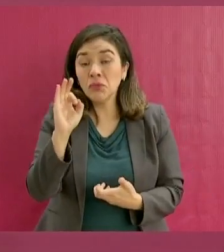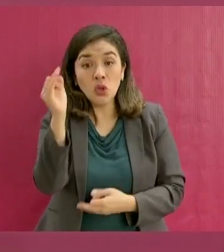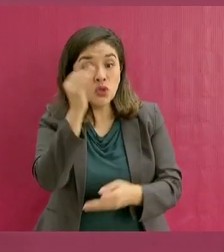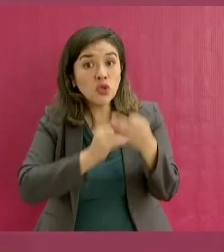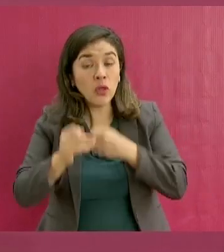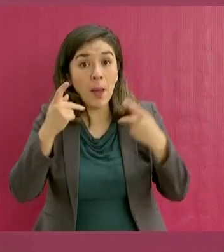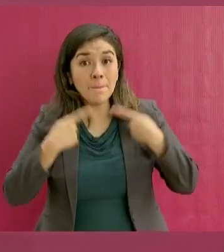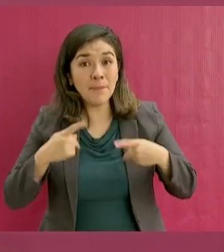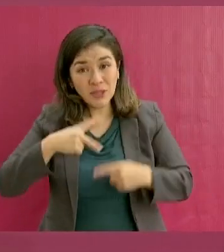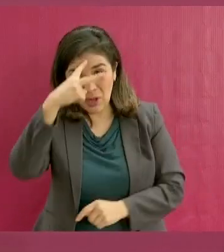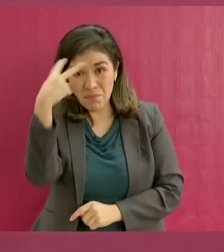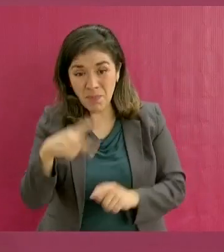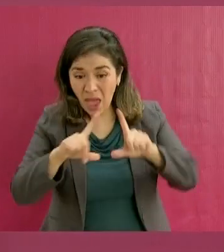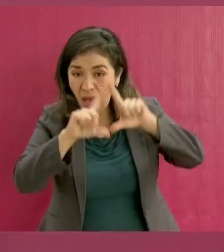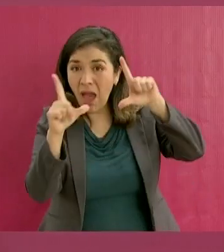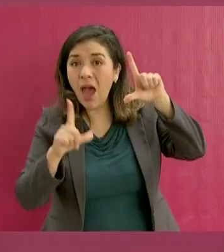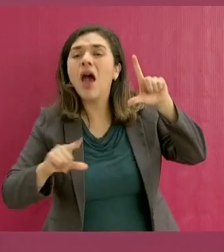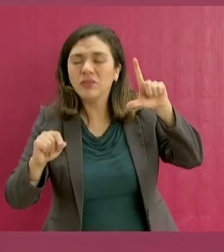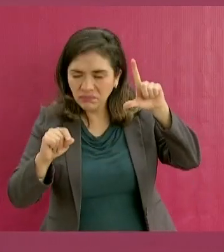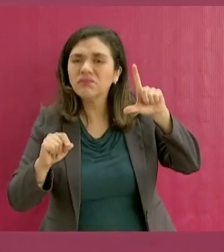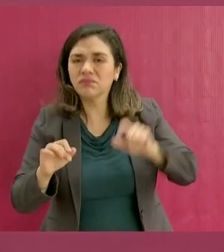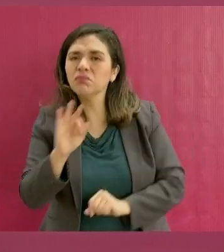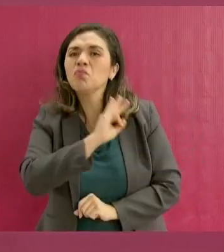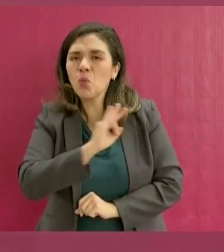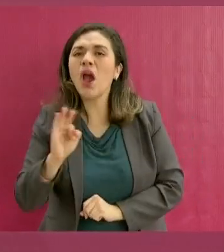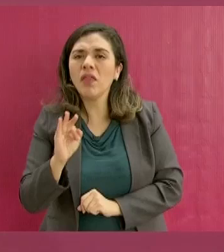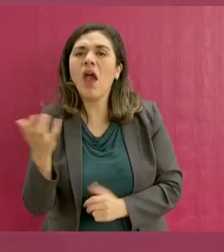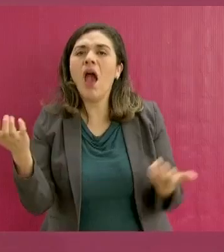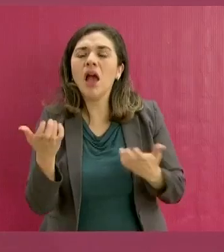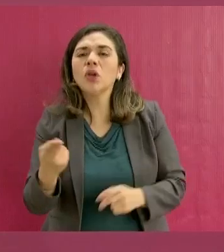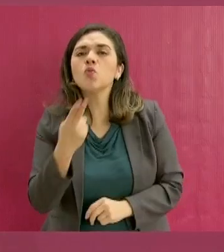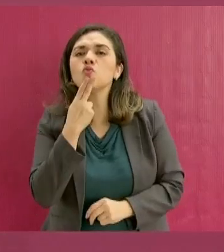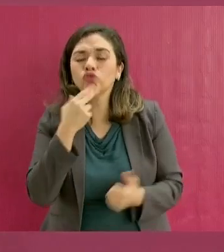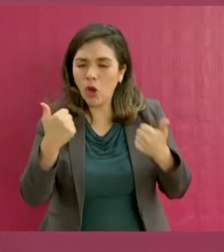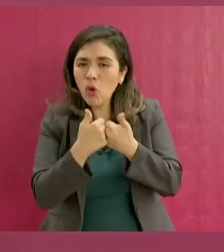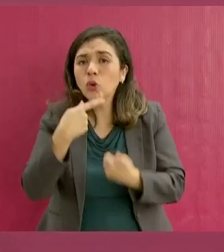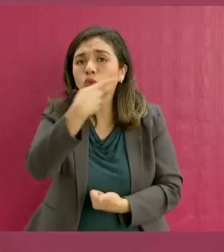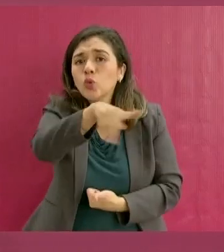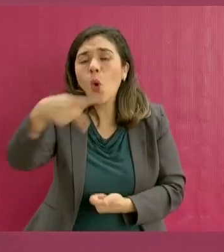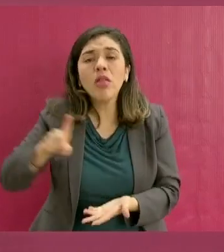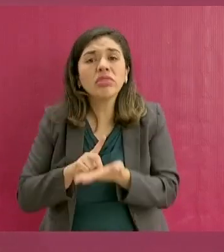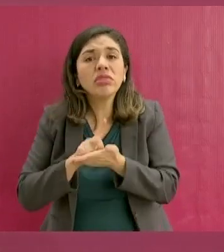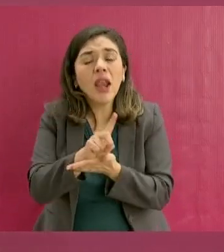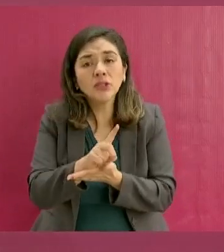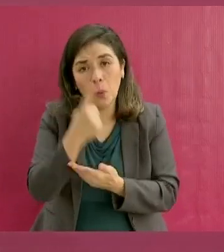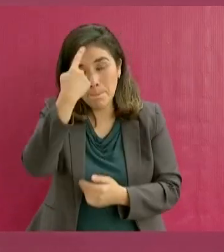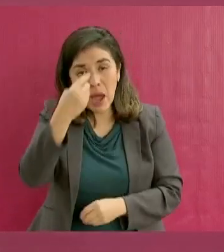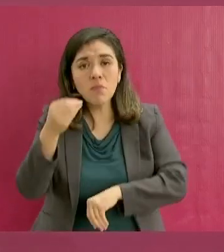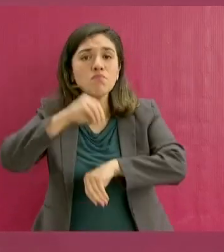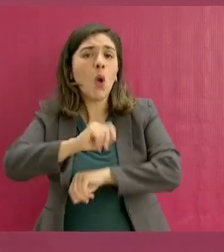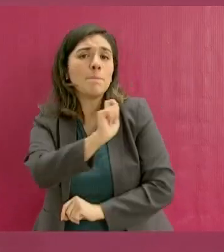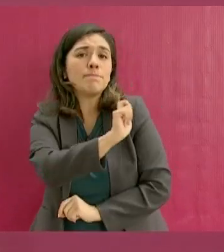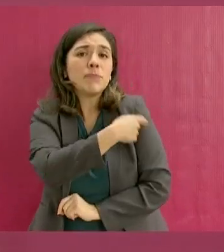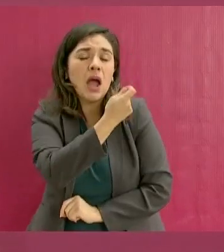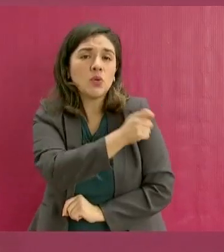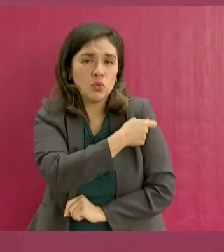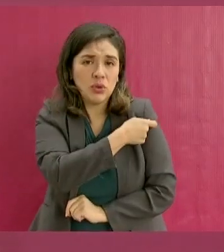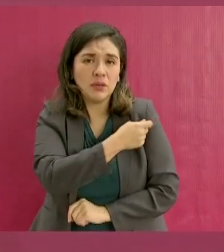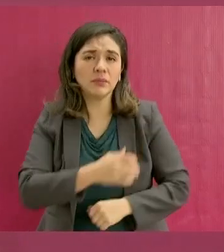el pueblo tenga el derecho a esta vacuna,